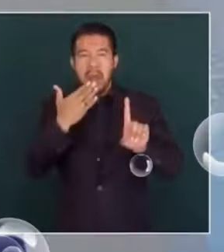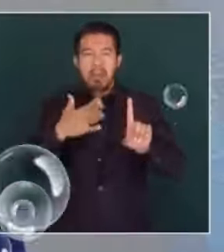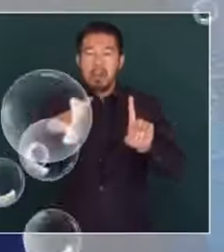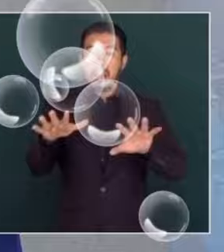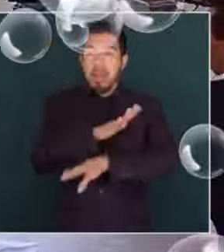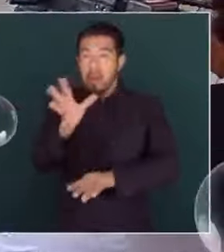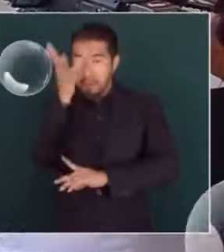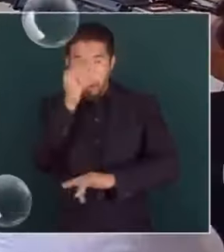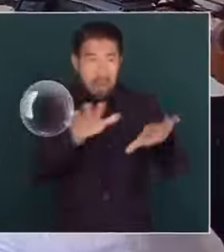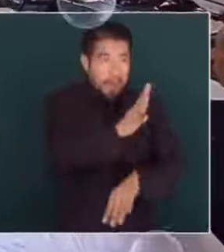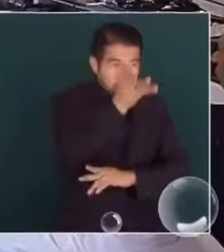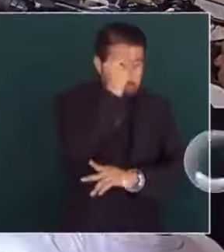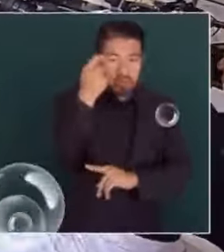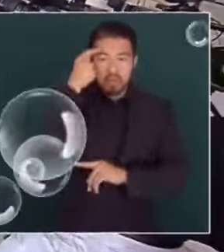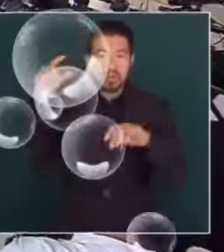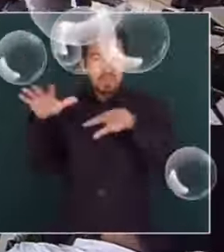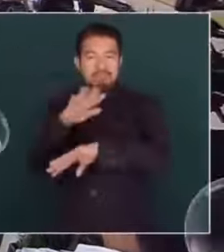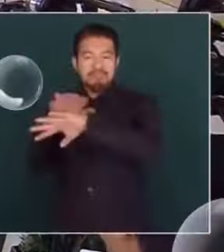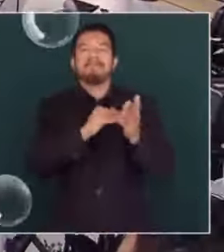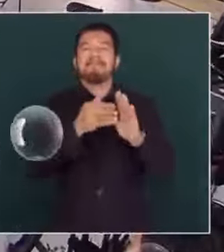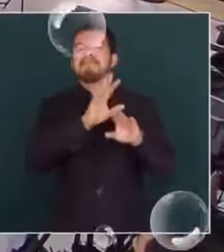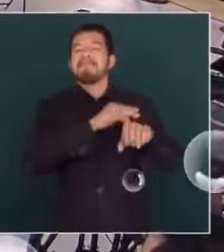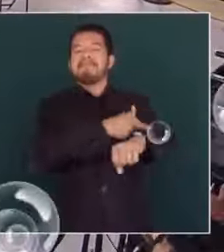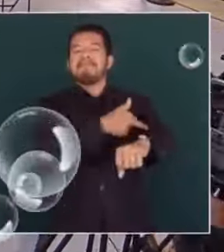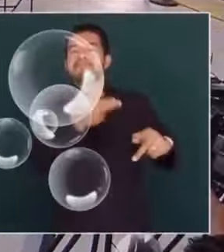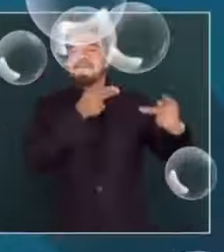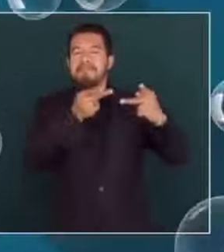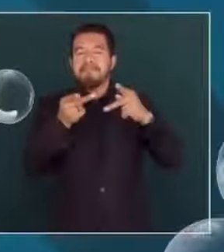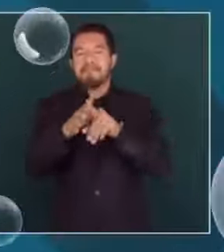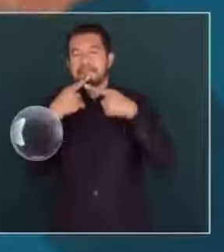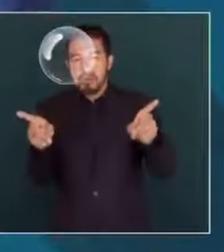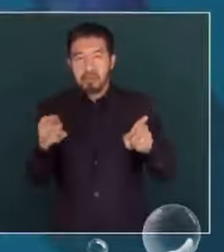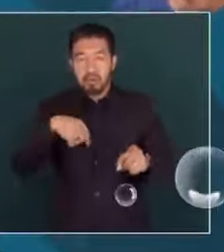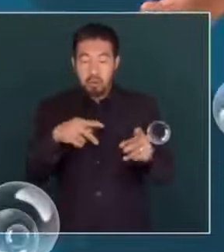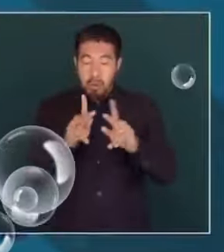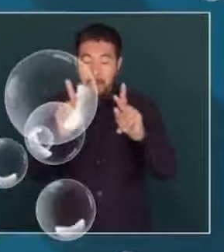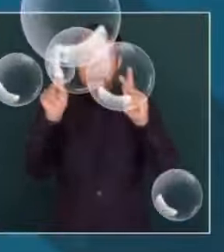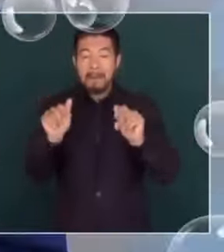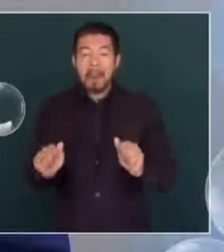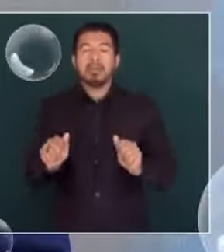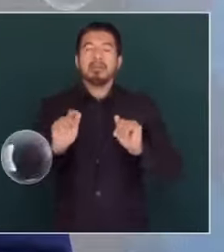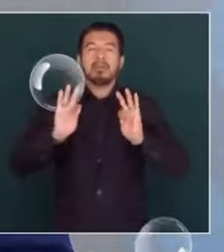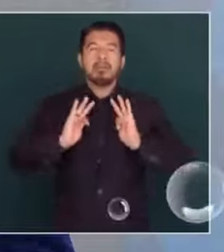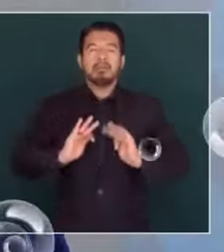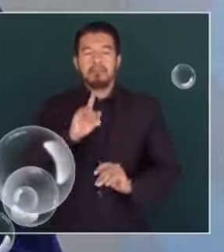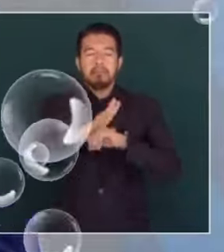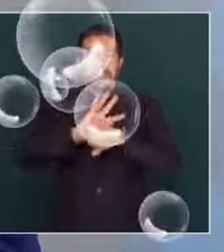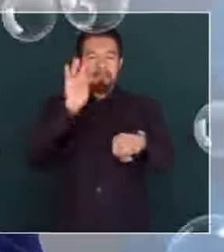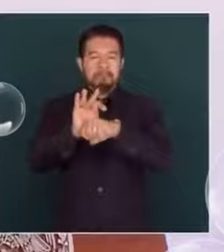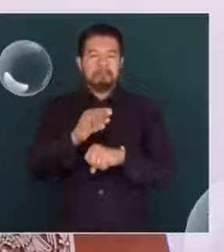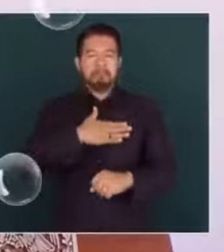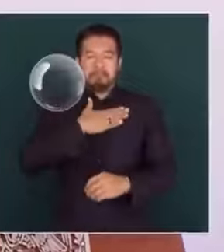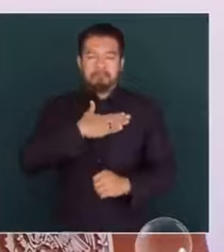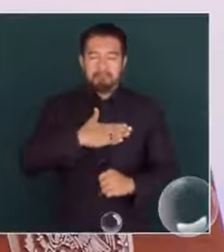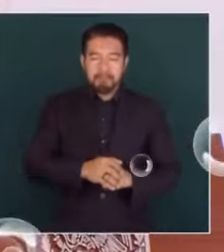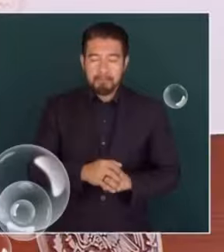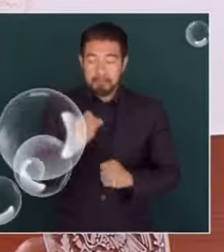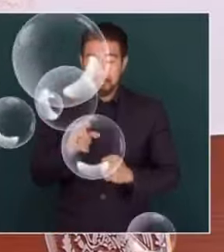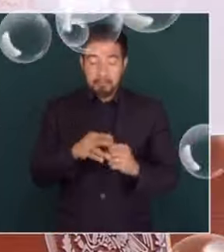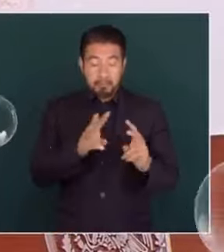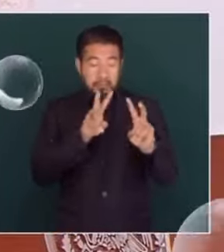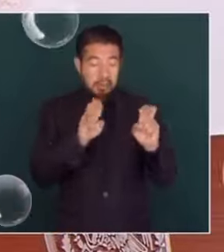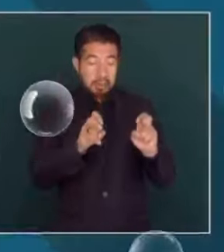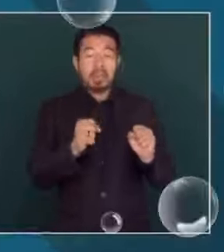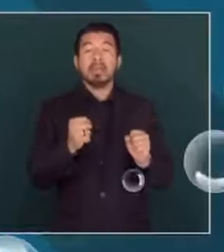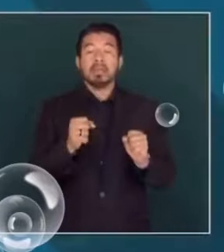cambiemos. Por eso es una estrategia distinta, porque nosotros sostenemos que la paz, la tranquilidad, son frutos de la justicia. Que los problemas de seguridad y de violencia